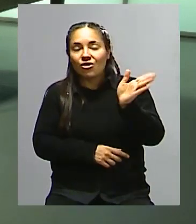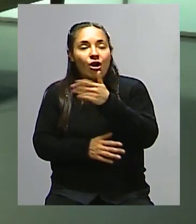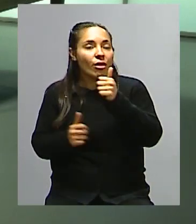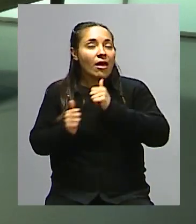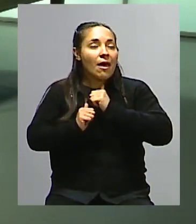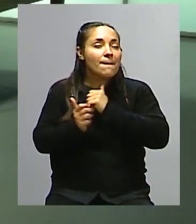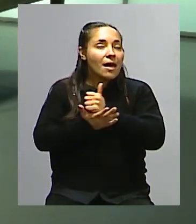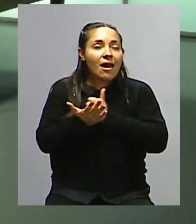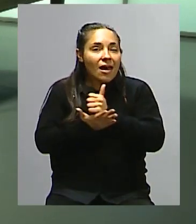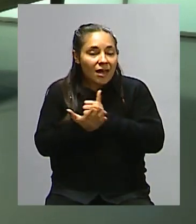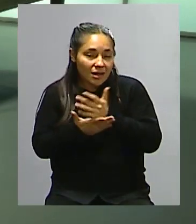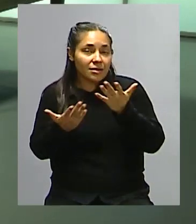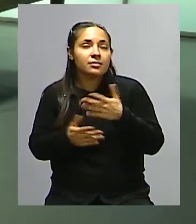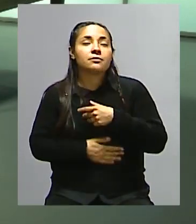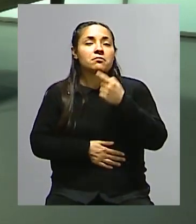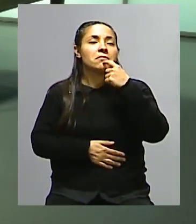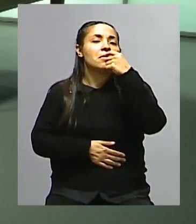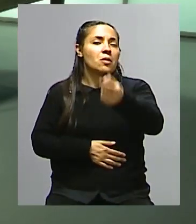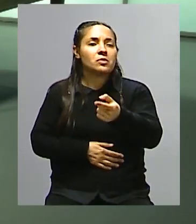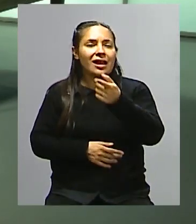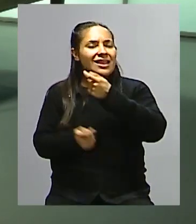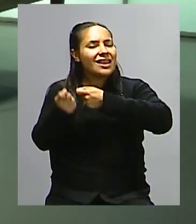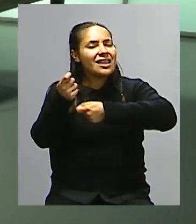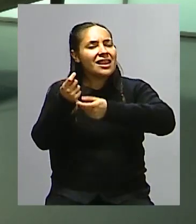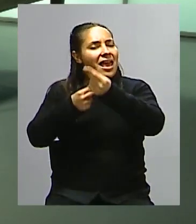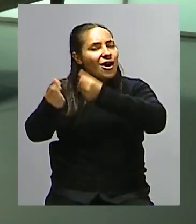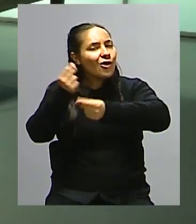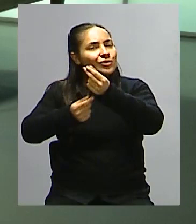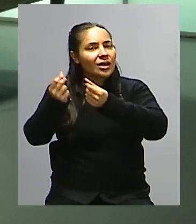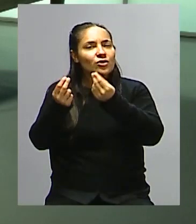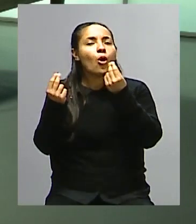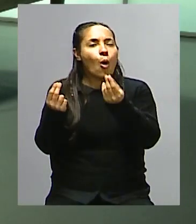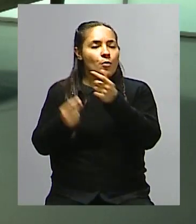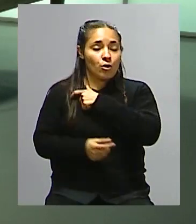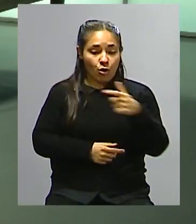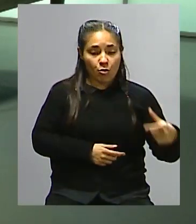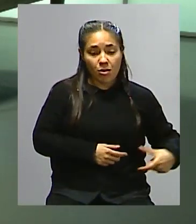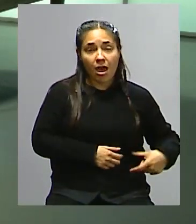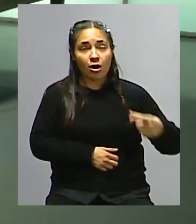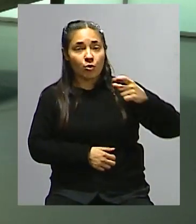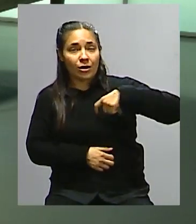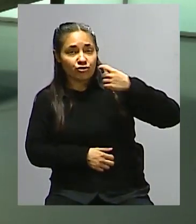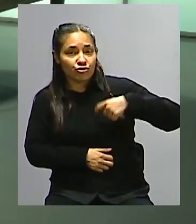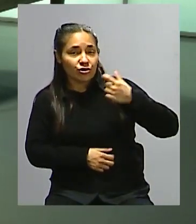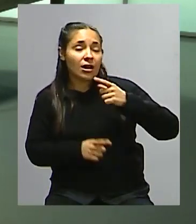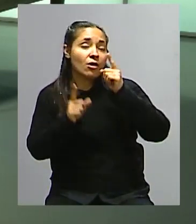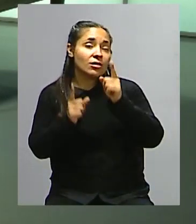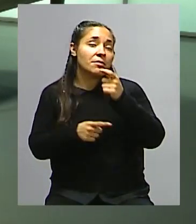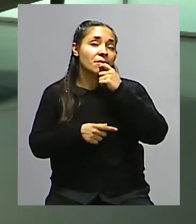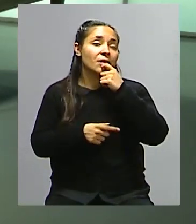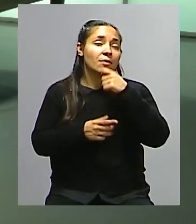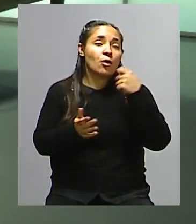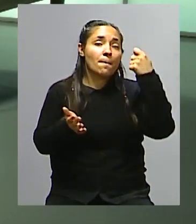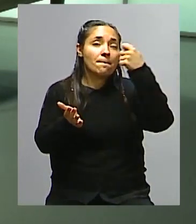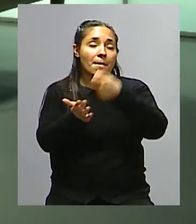pero la pregunta es, ¿qué poder de negociación hay ahí? ¿Cómo interviene el Estado? ¿Cómo intervienen las obras sociales? Y de pronto si tenemos que pagar a veces